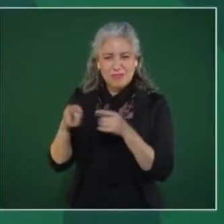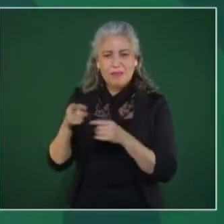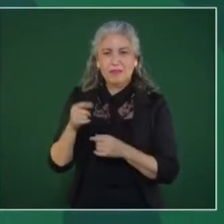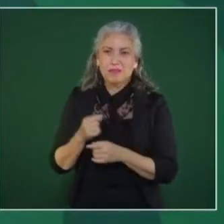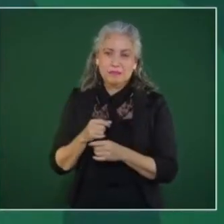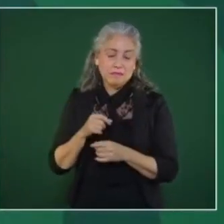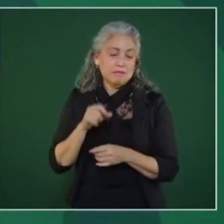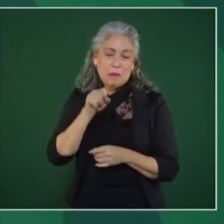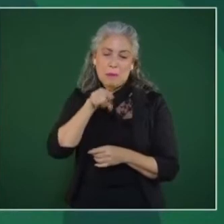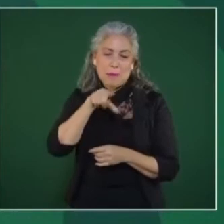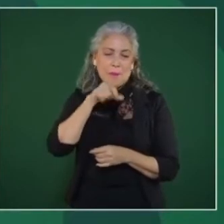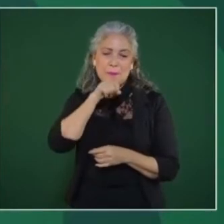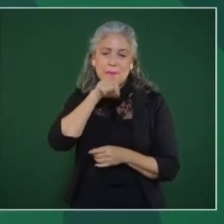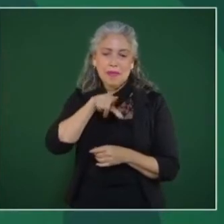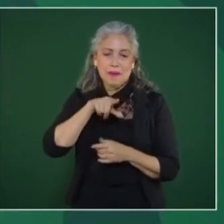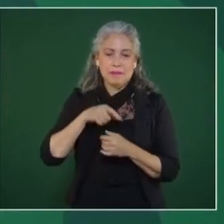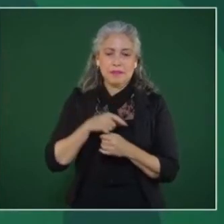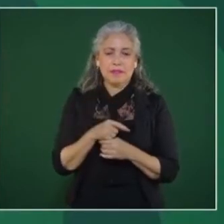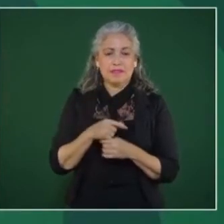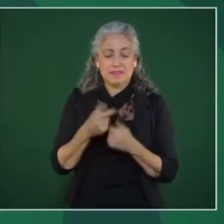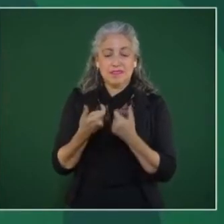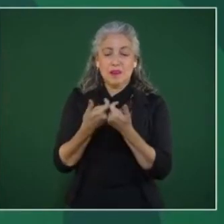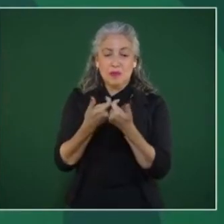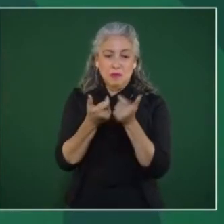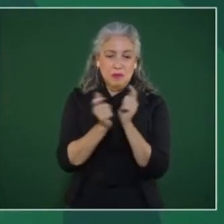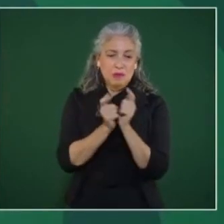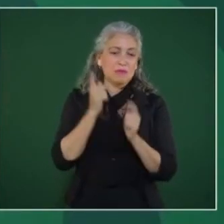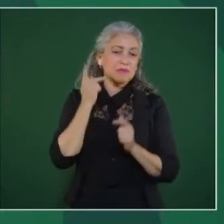incluso partidos